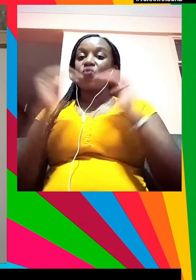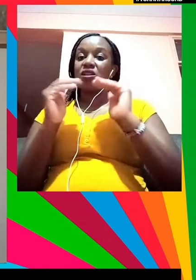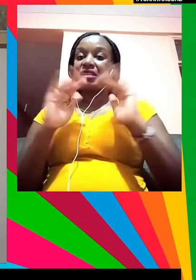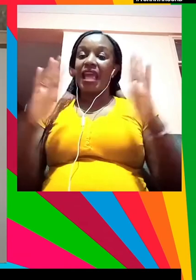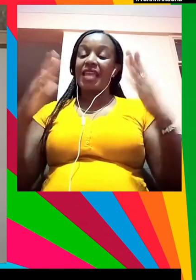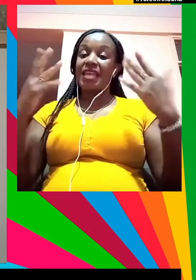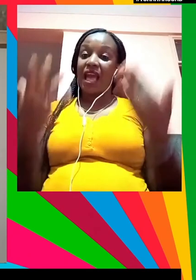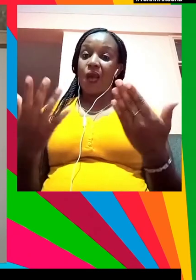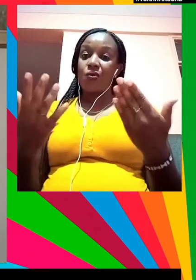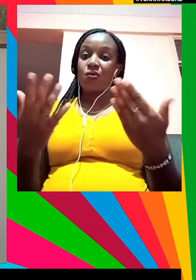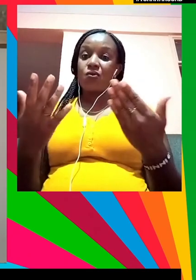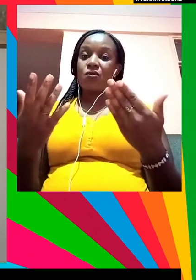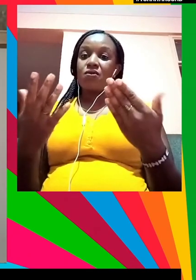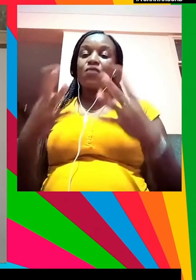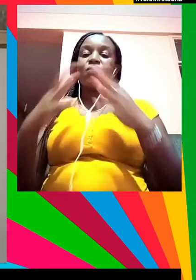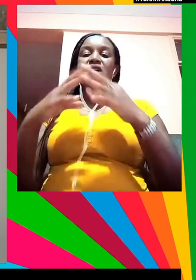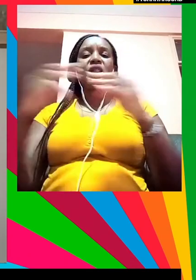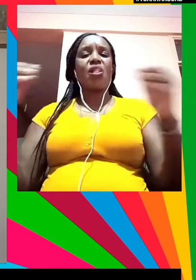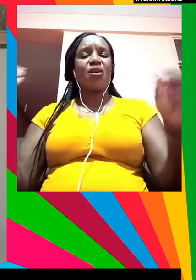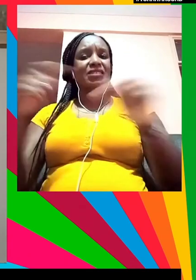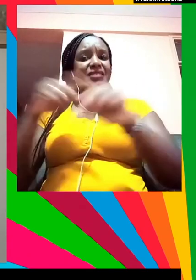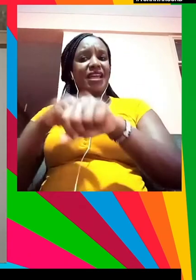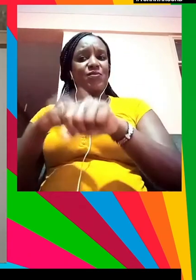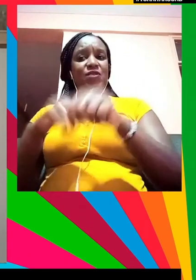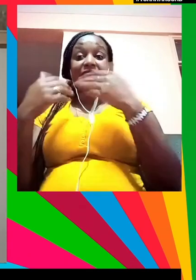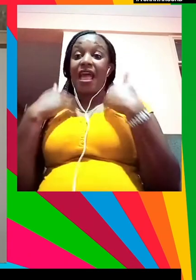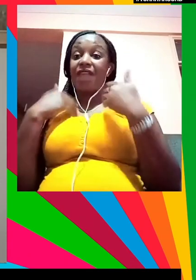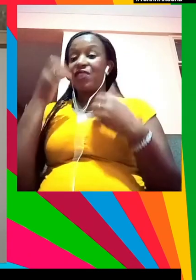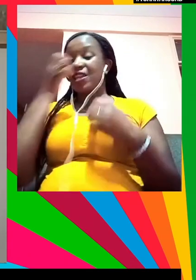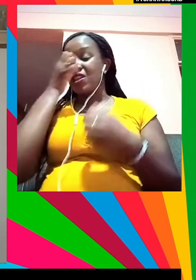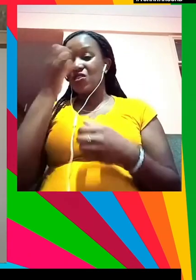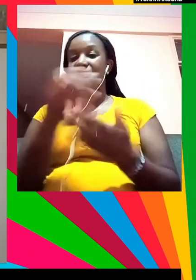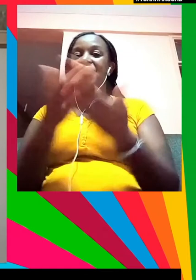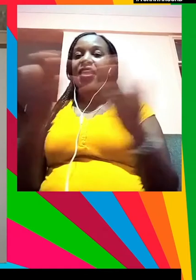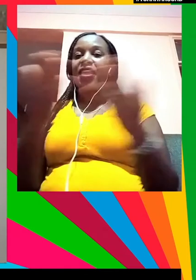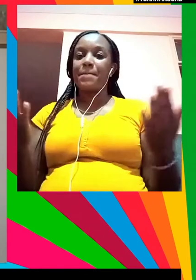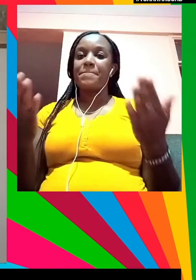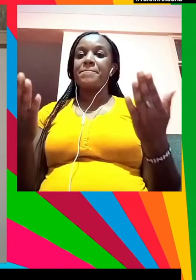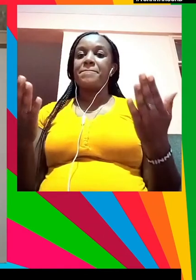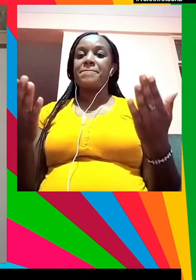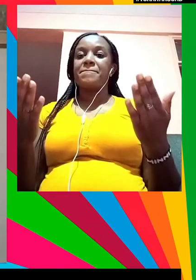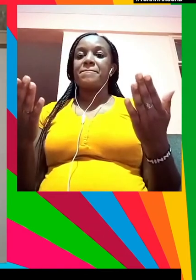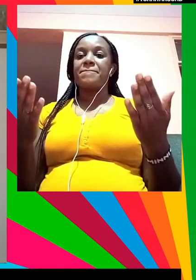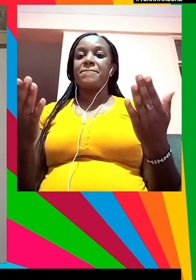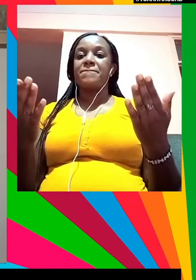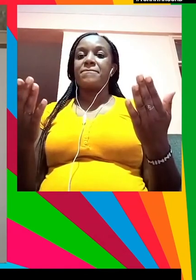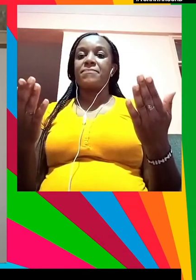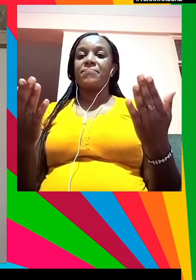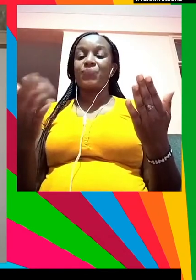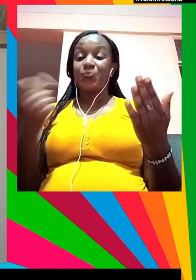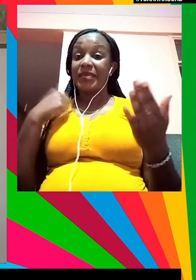y cómo desde hace demasiado tiempo las hemos ignorado o puesto debajo de la alfombra.